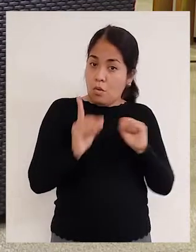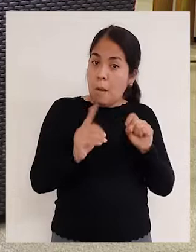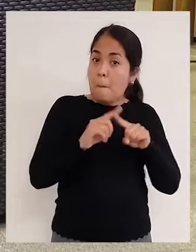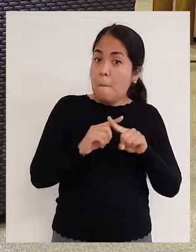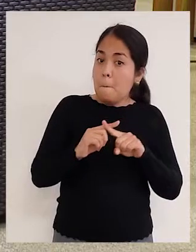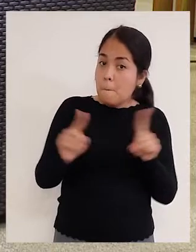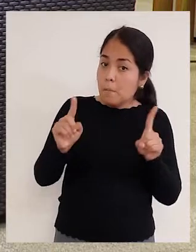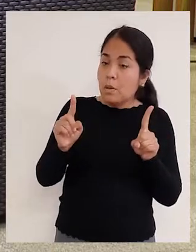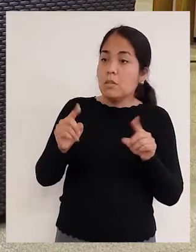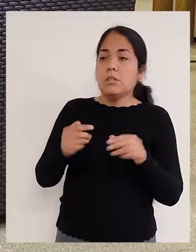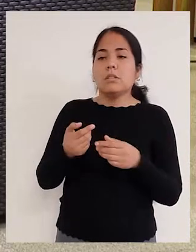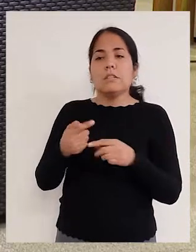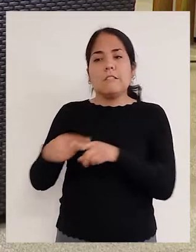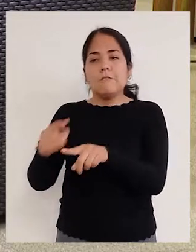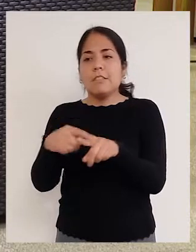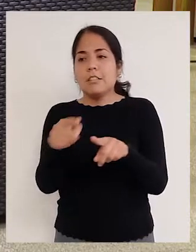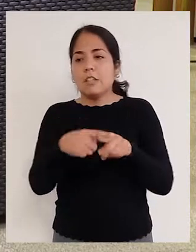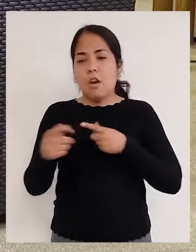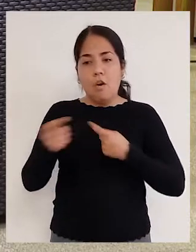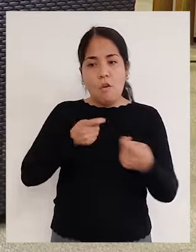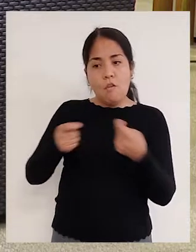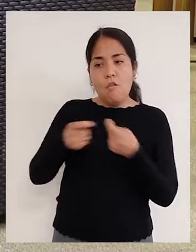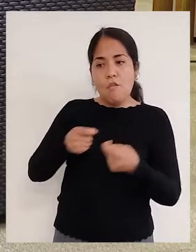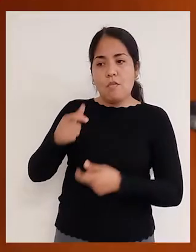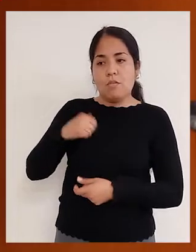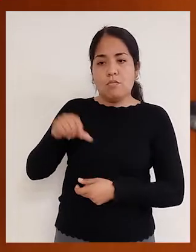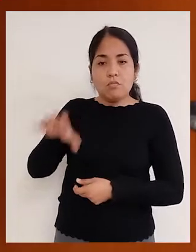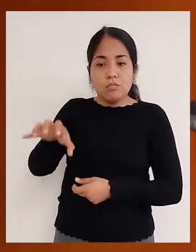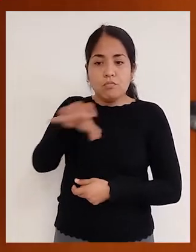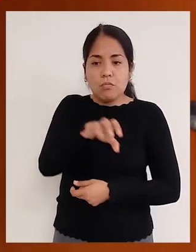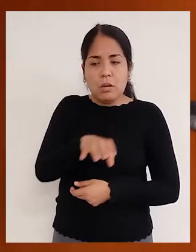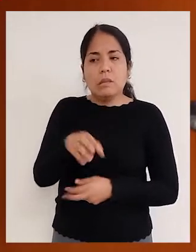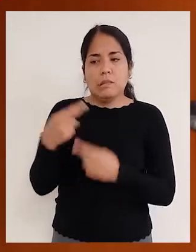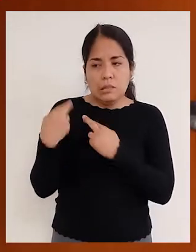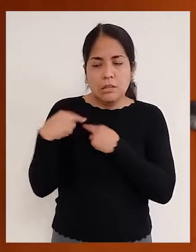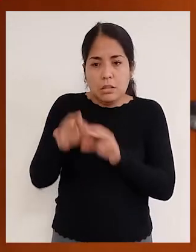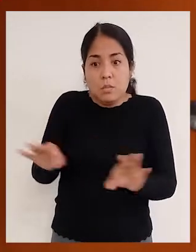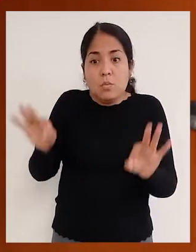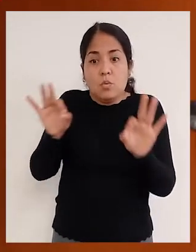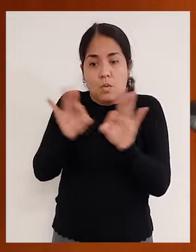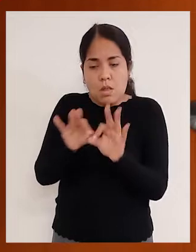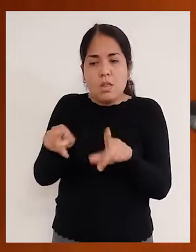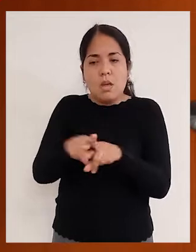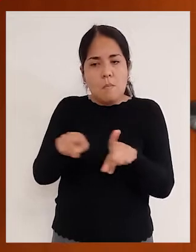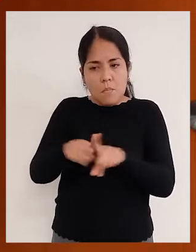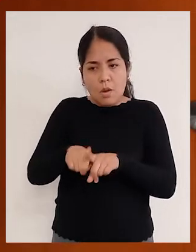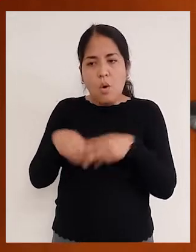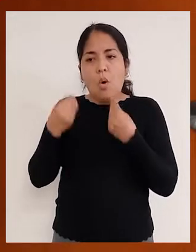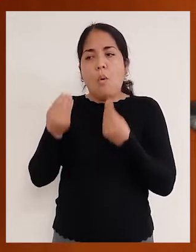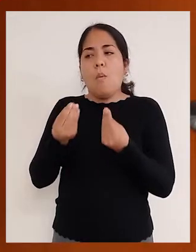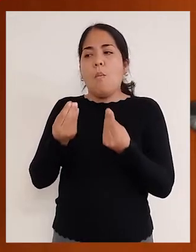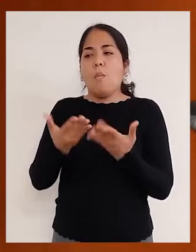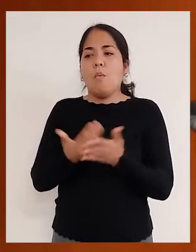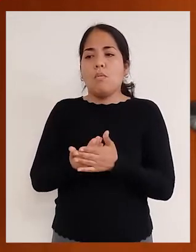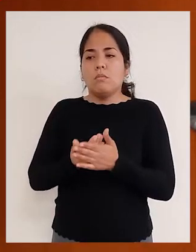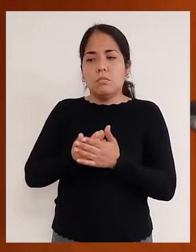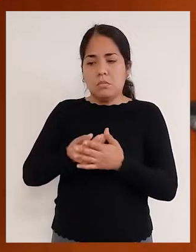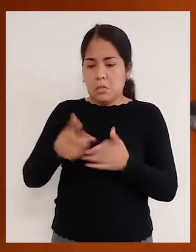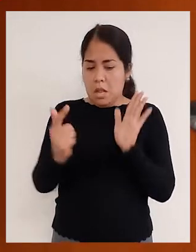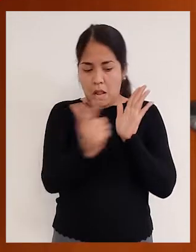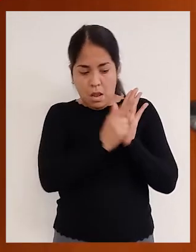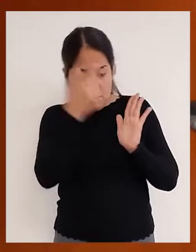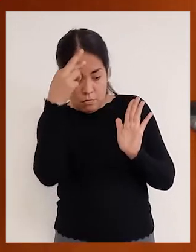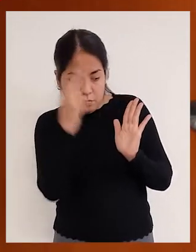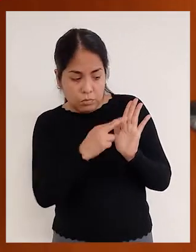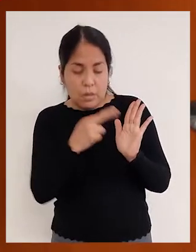Conadis, pero los gobiernos regionales y los gobiernos locales también son actores importantes y estratégicos en asegurar, por ejemplo,